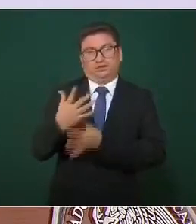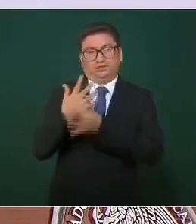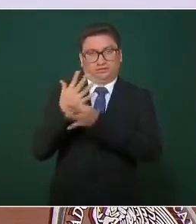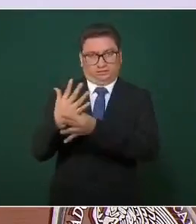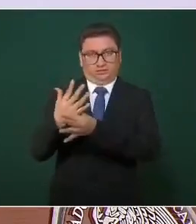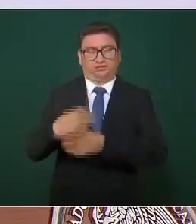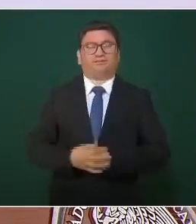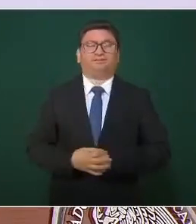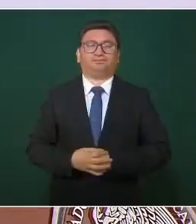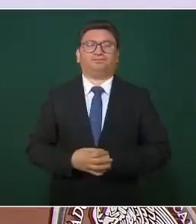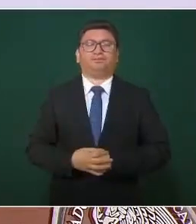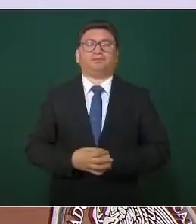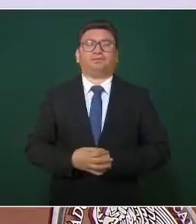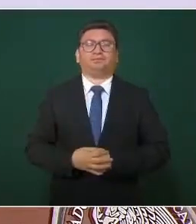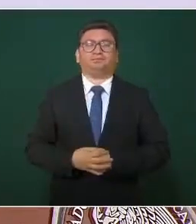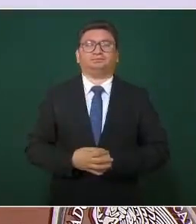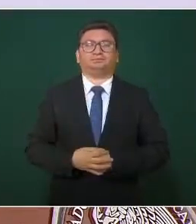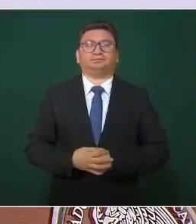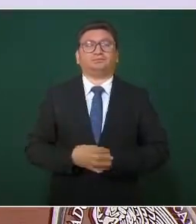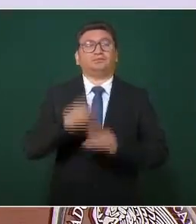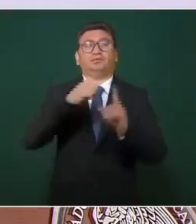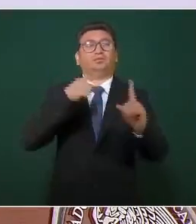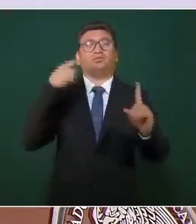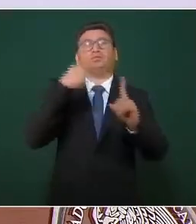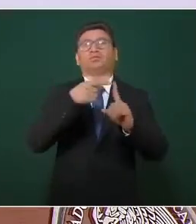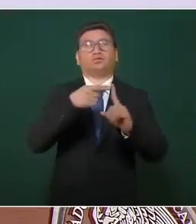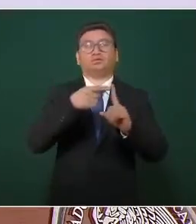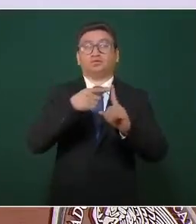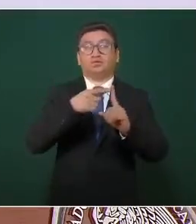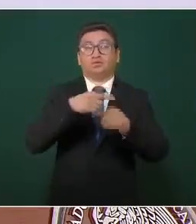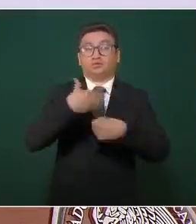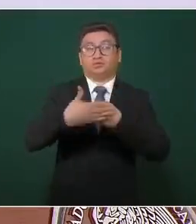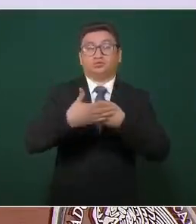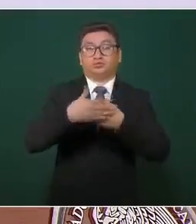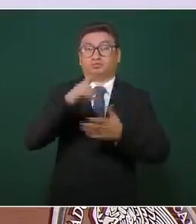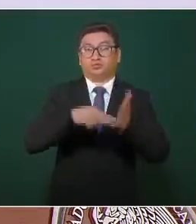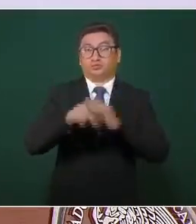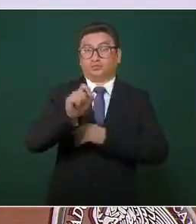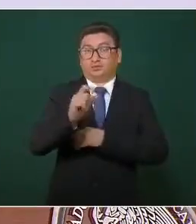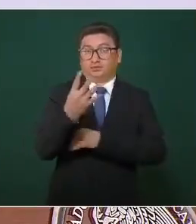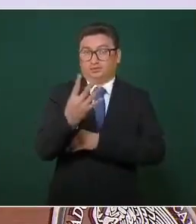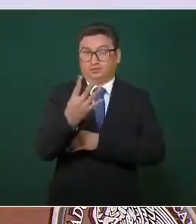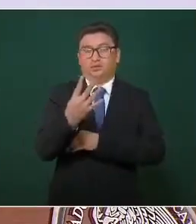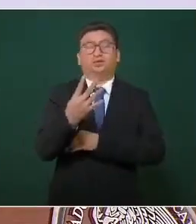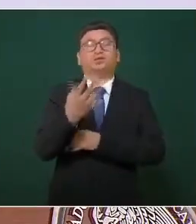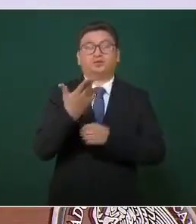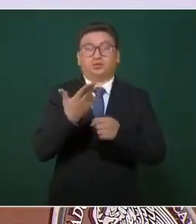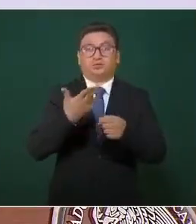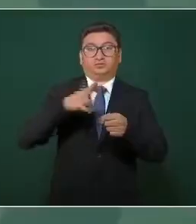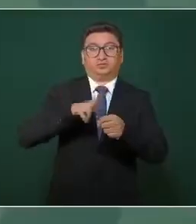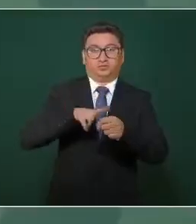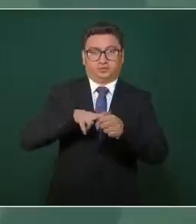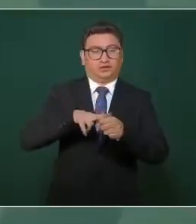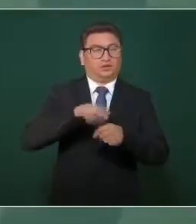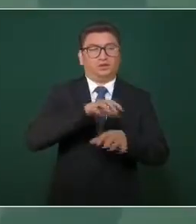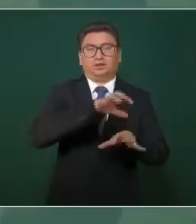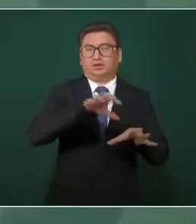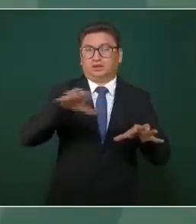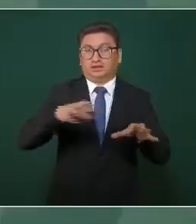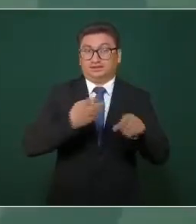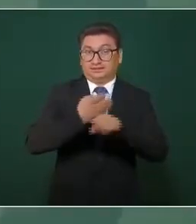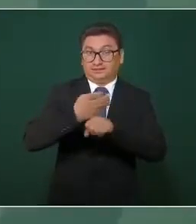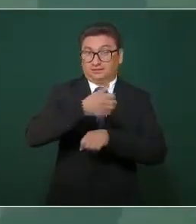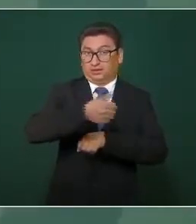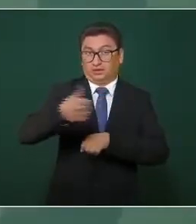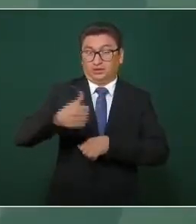el propósito es que en el año 2024, los hospitales de salud a cargo de los gobiernos de los